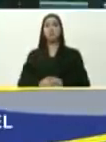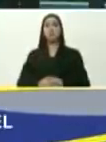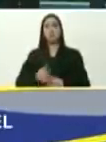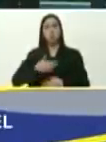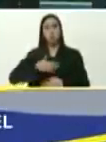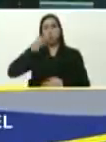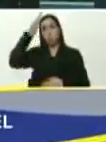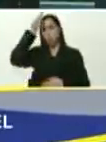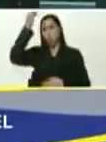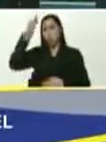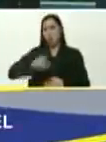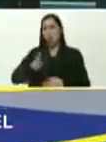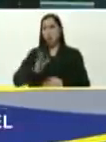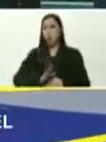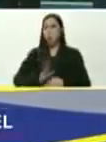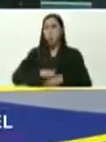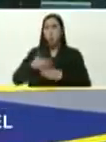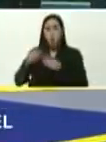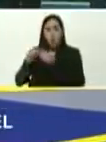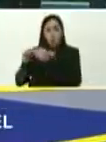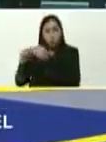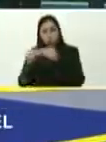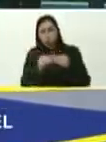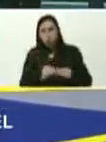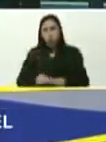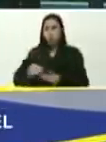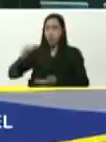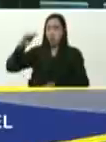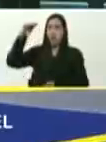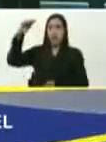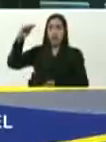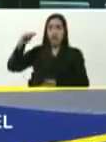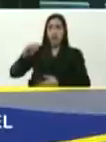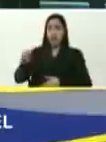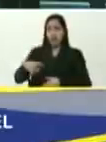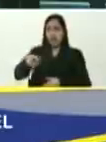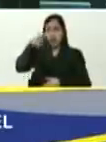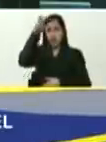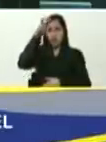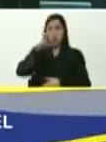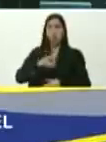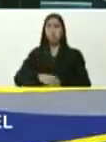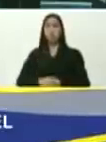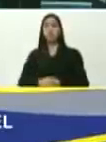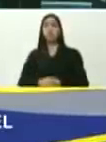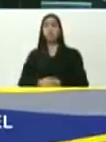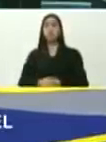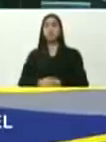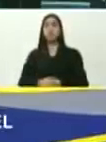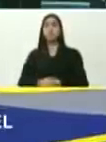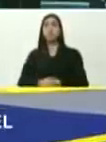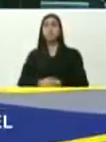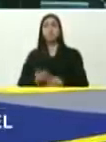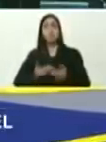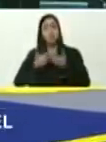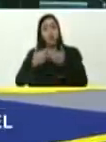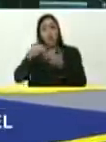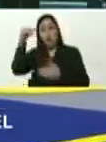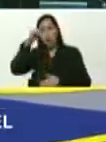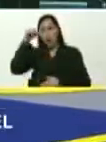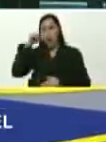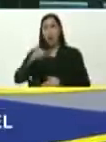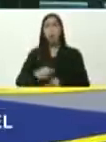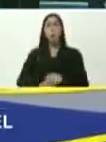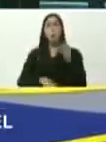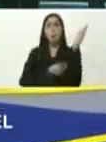creo, porque la recuperación, de este tanque histórico, del Calvario, para llevarle agua, a las